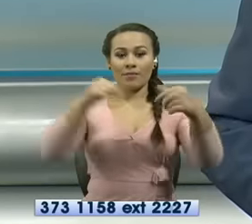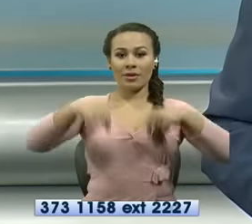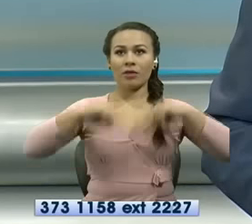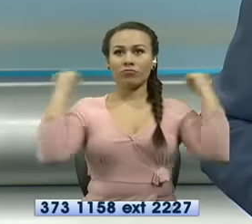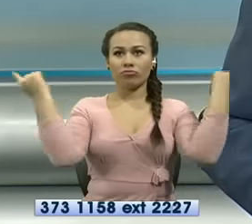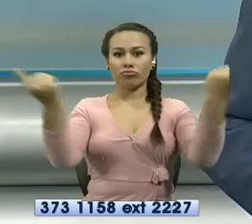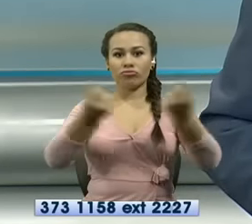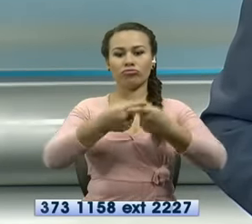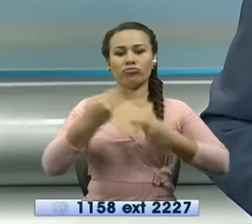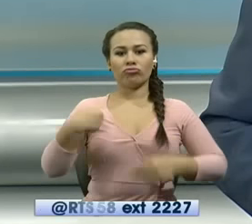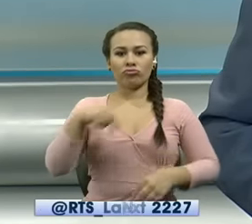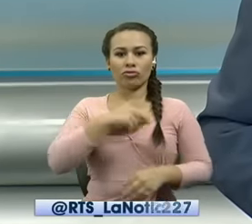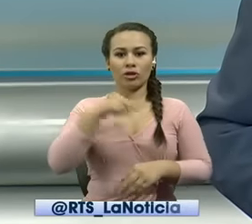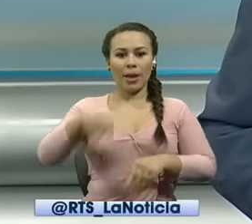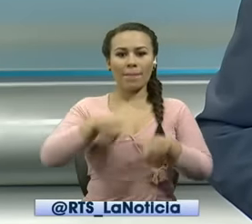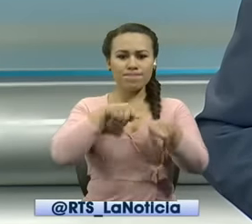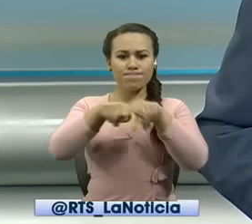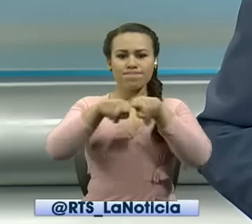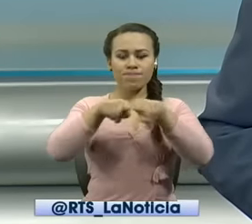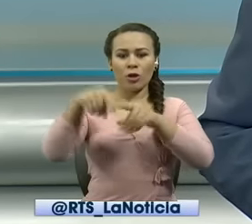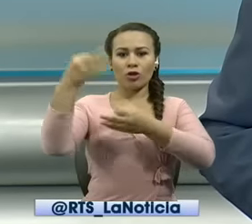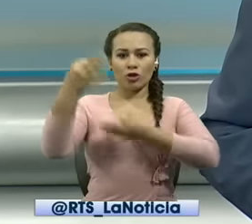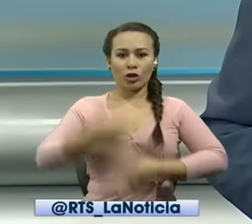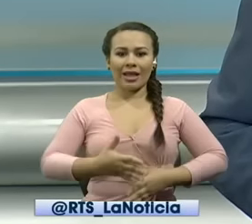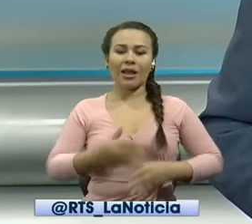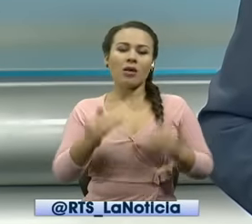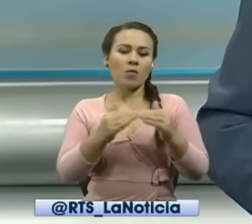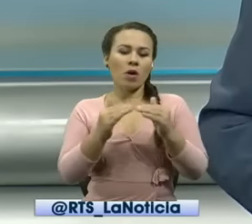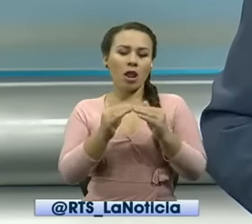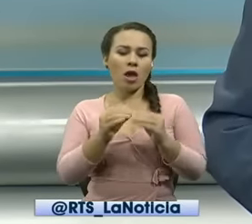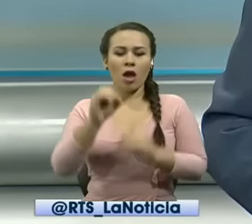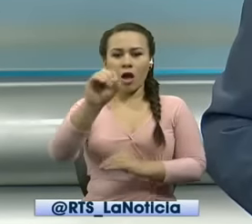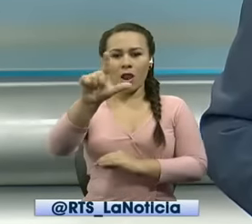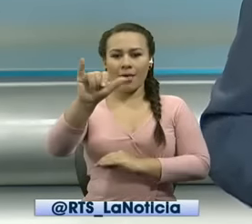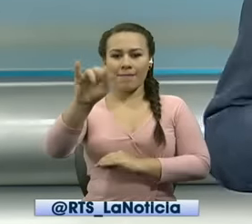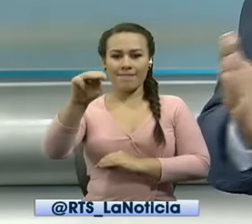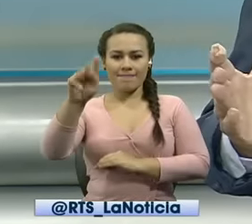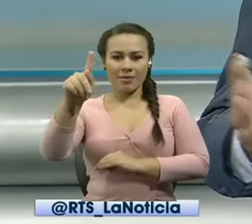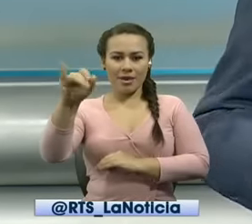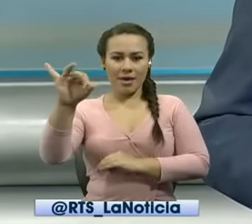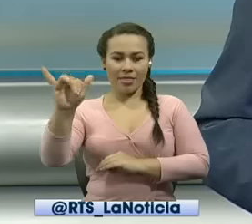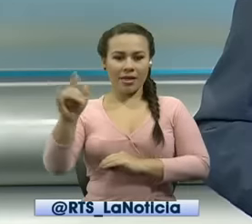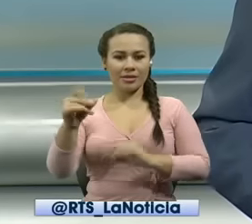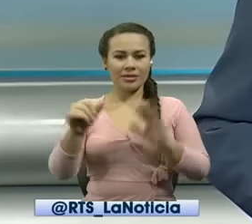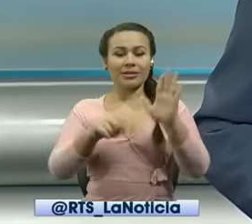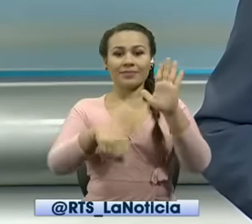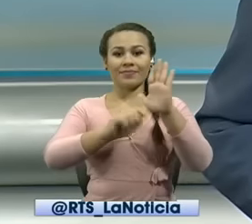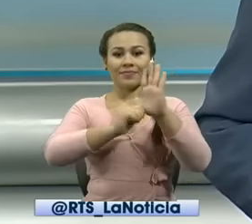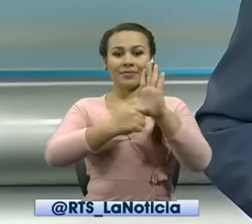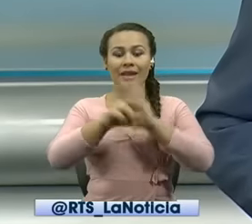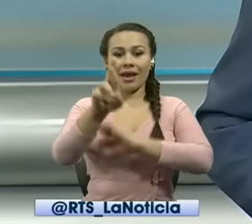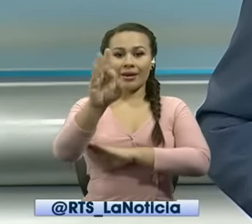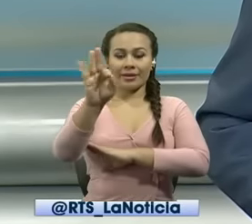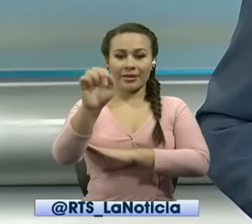en este primer combate total que lleva a cabo RTS en realidad